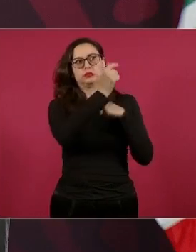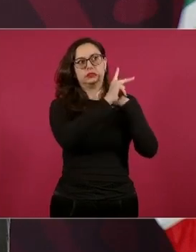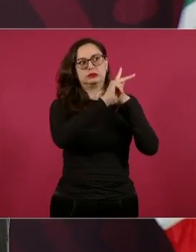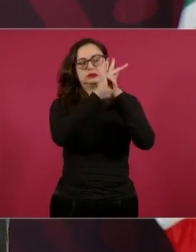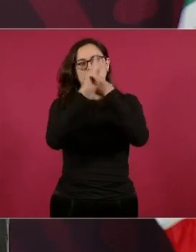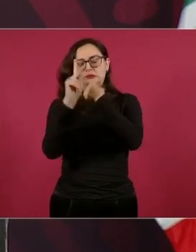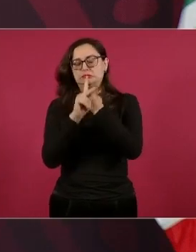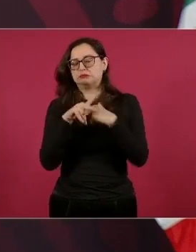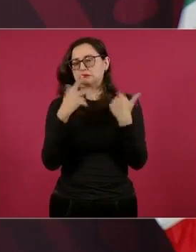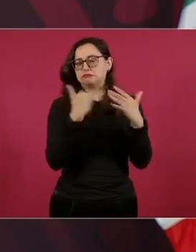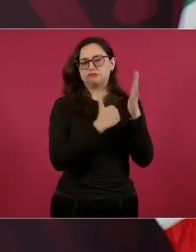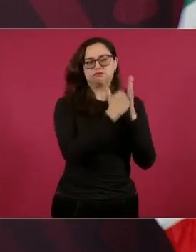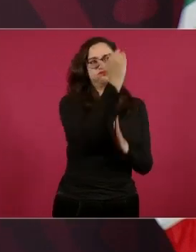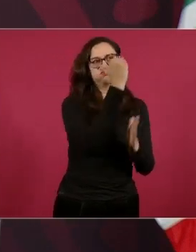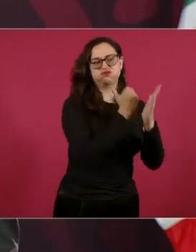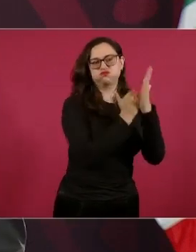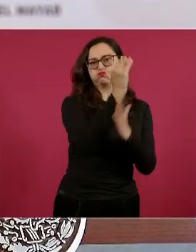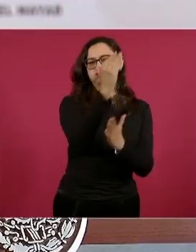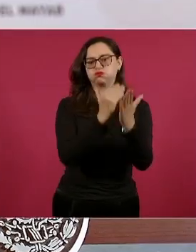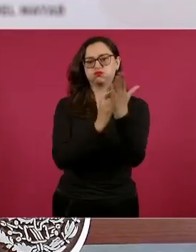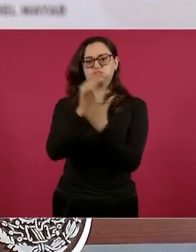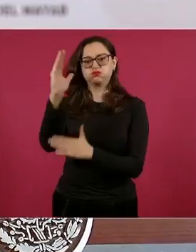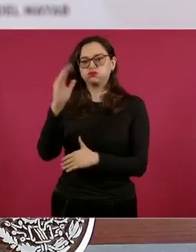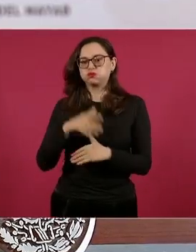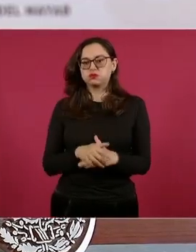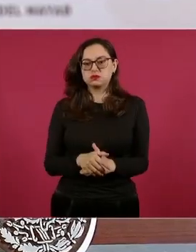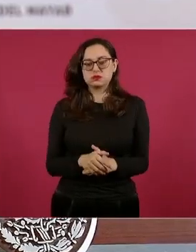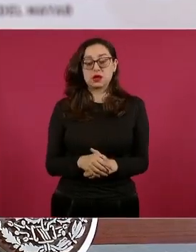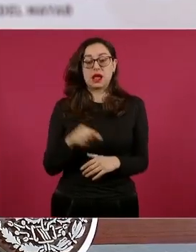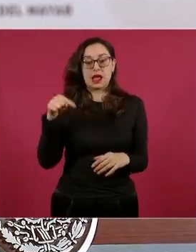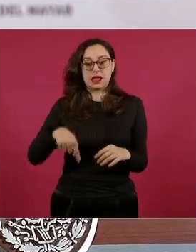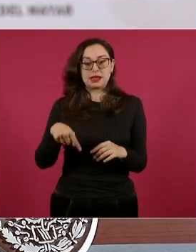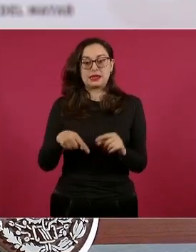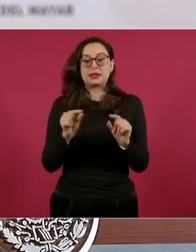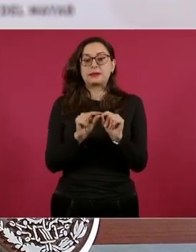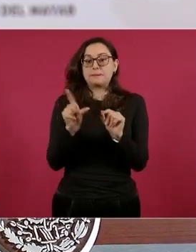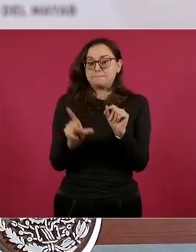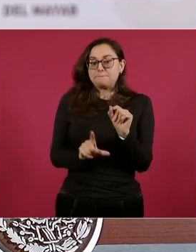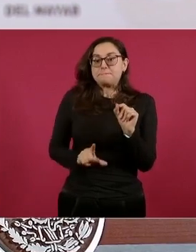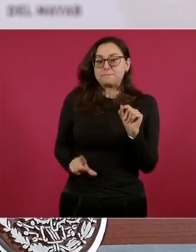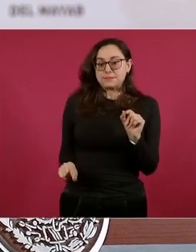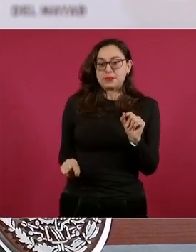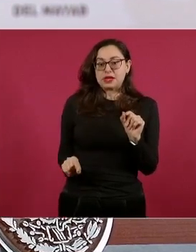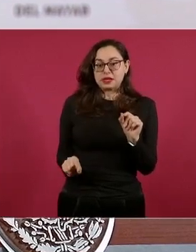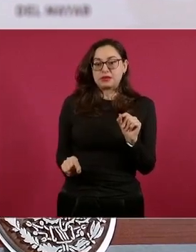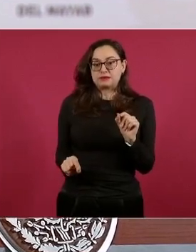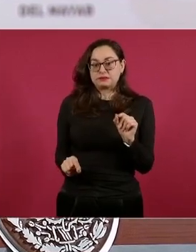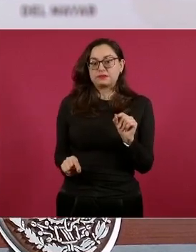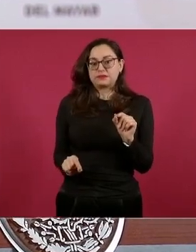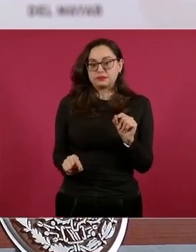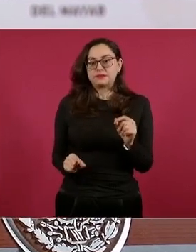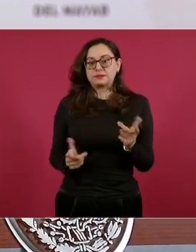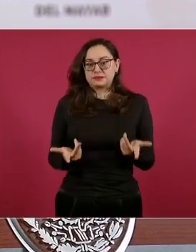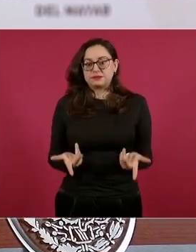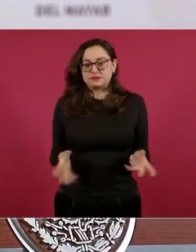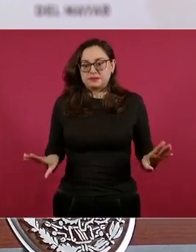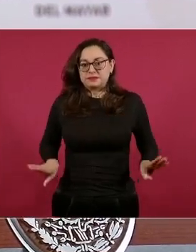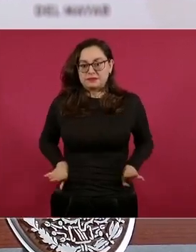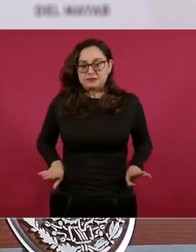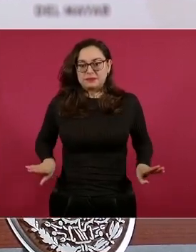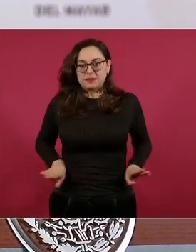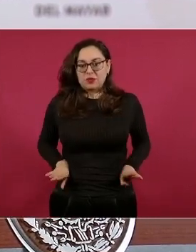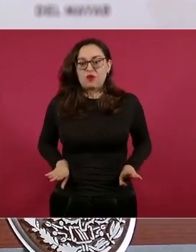todavía es muy fuerte, por eso tenemos